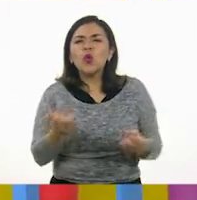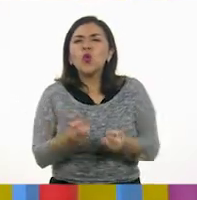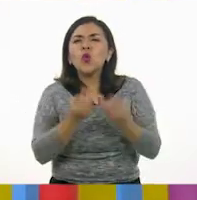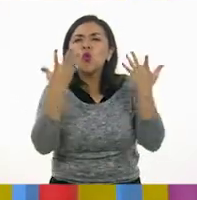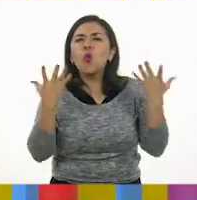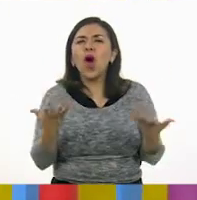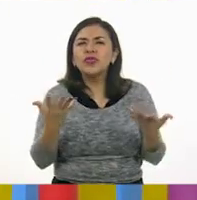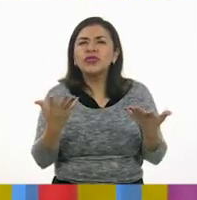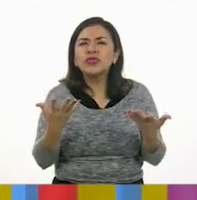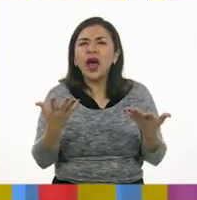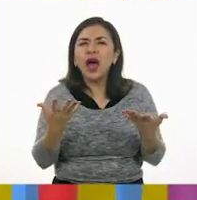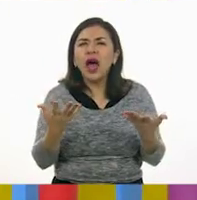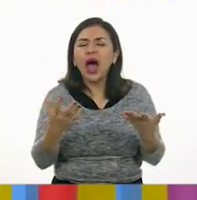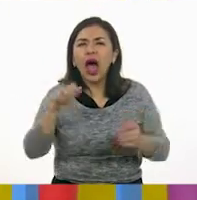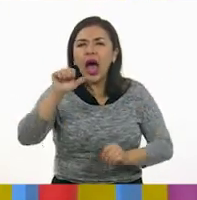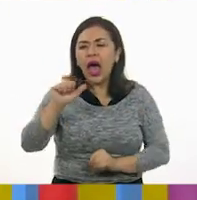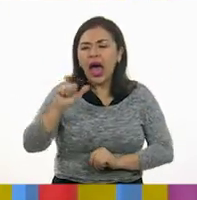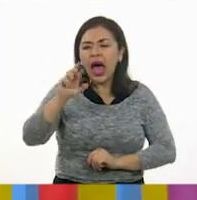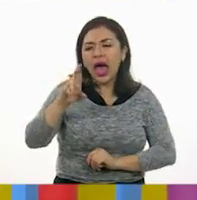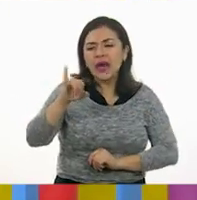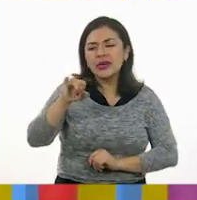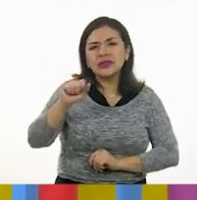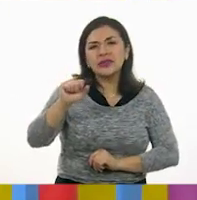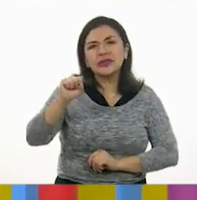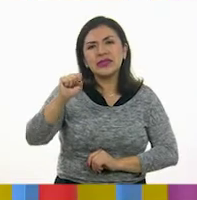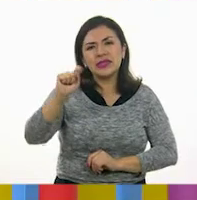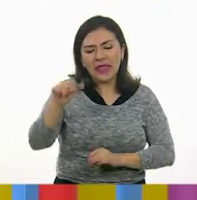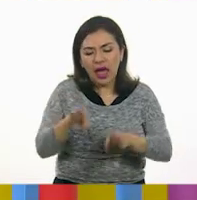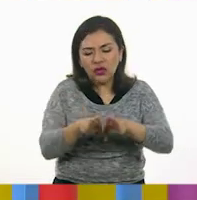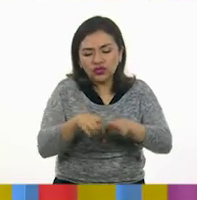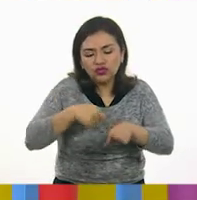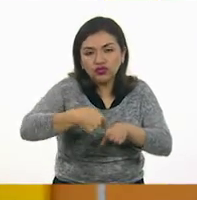aristas tiene esta figura o cuerpo geométrico.